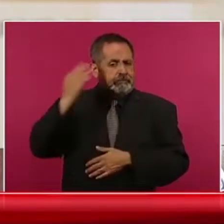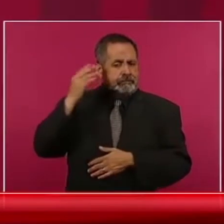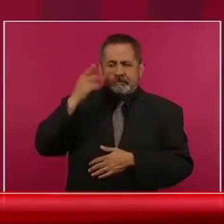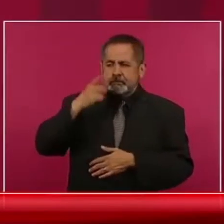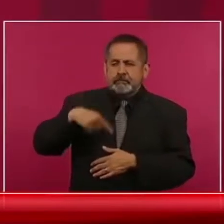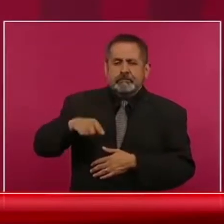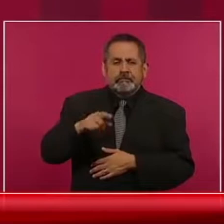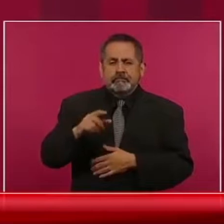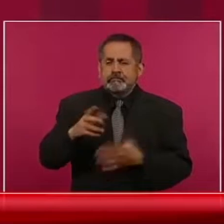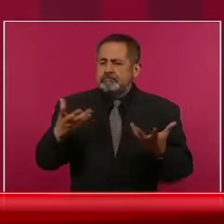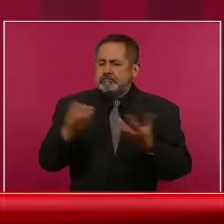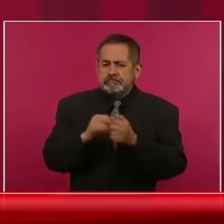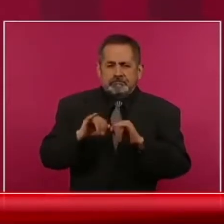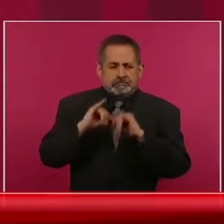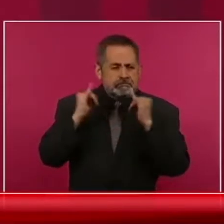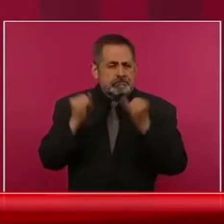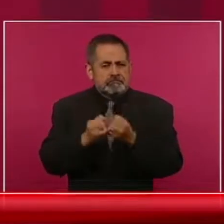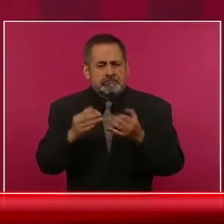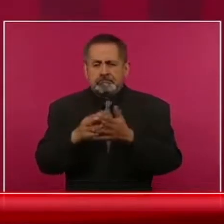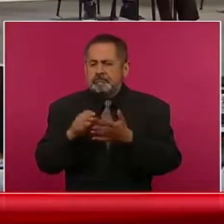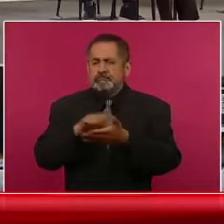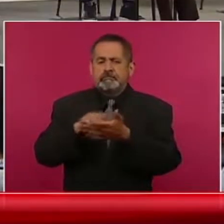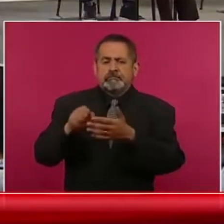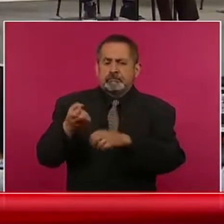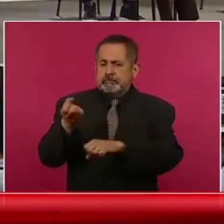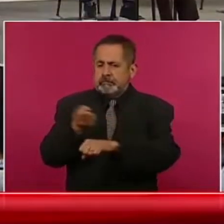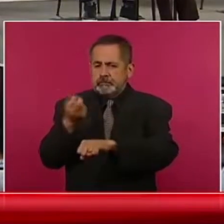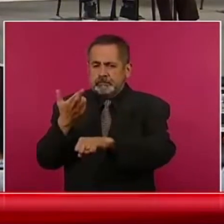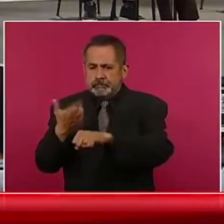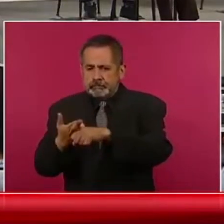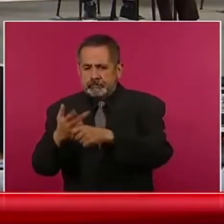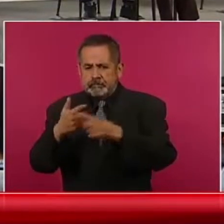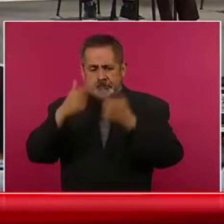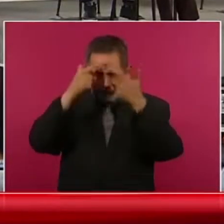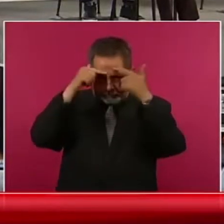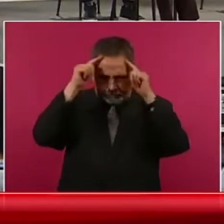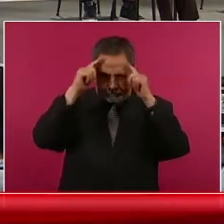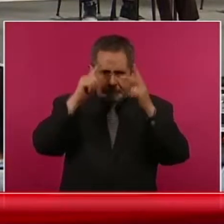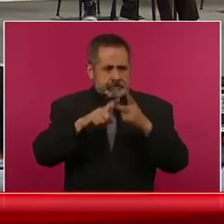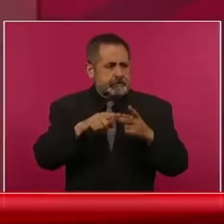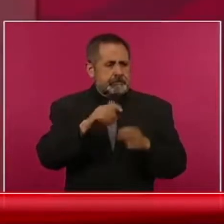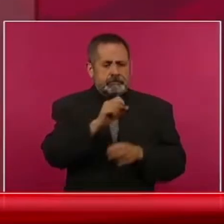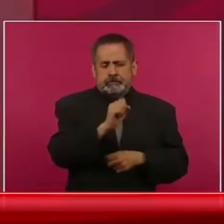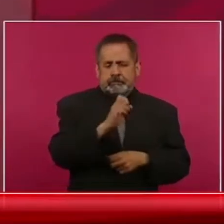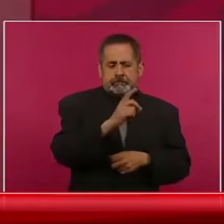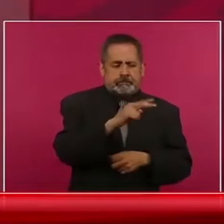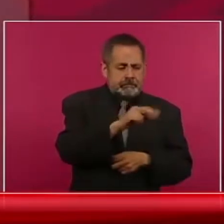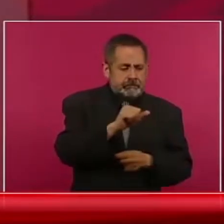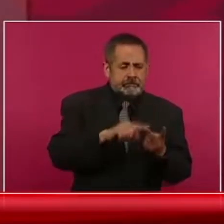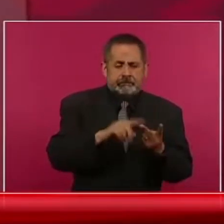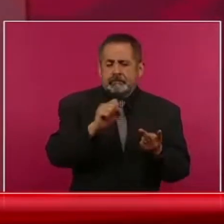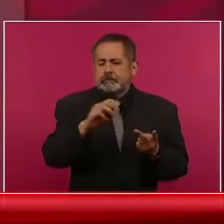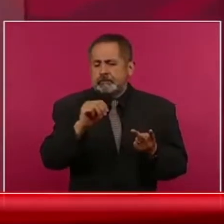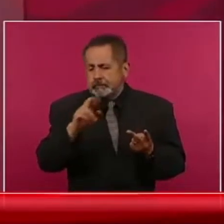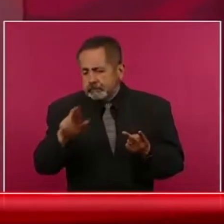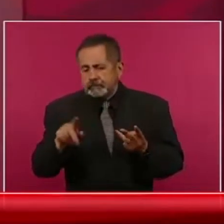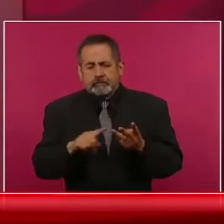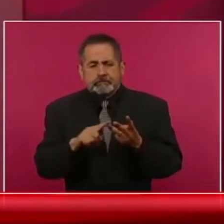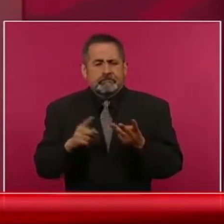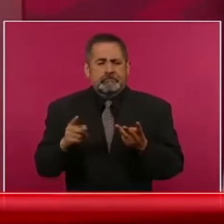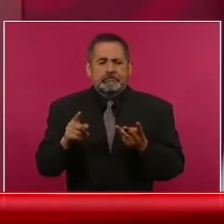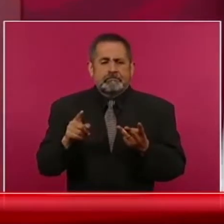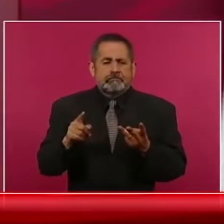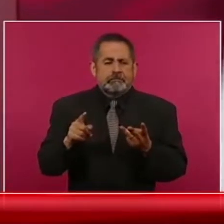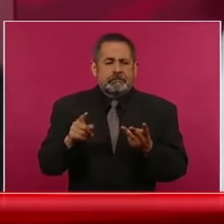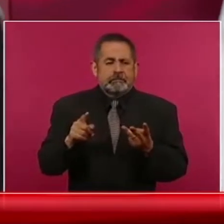el secretario de Marina, el secretario de Defensa, el